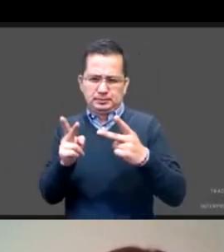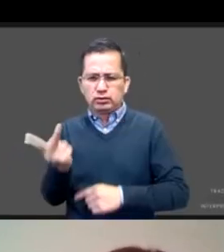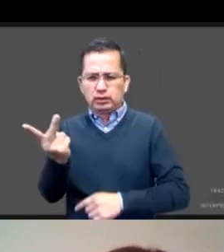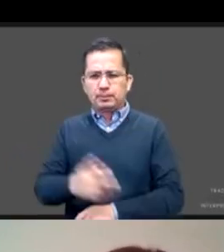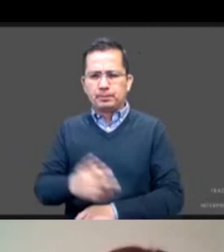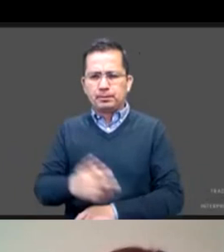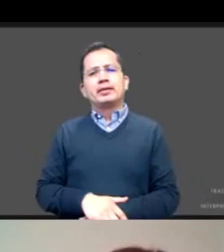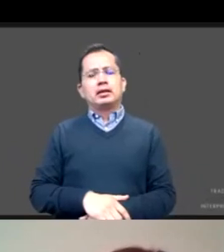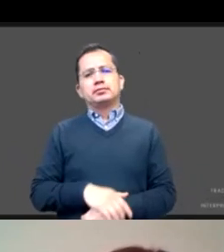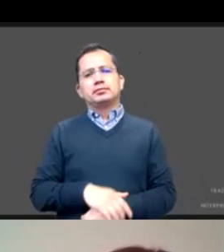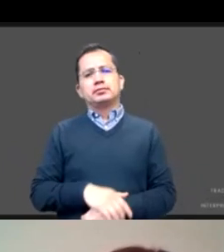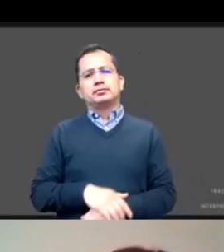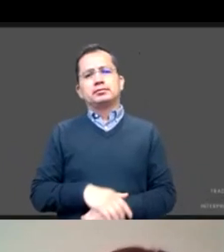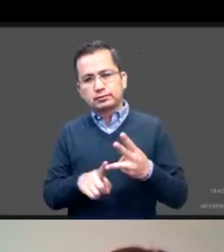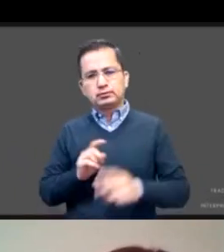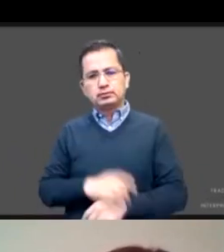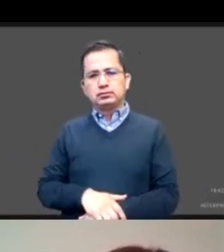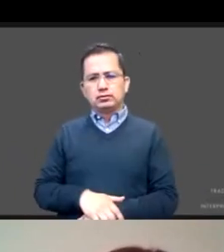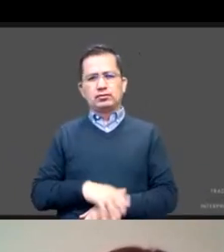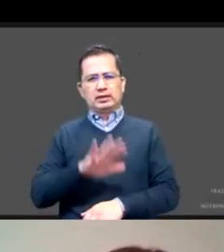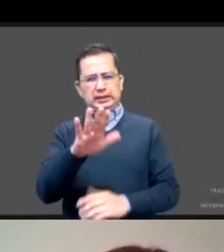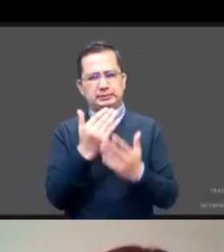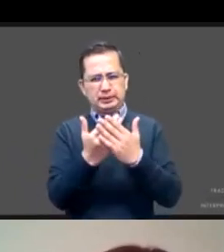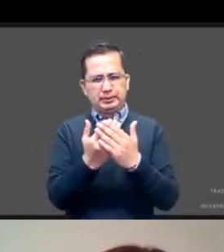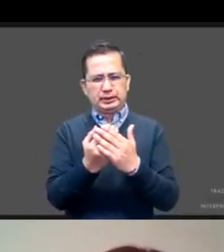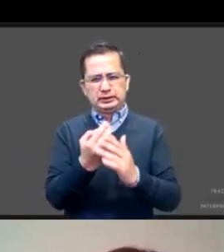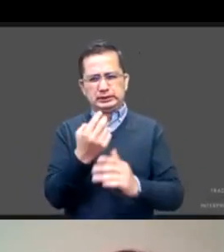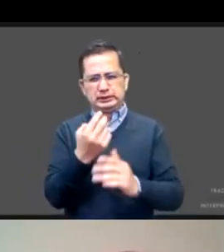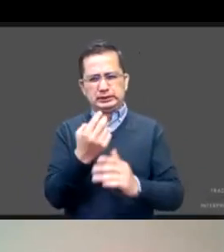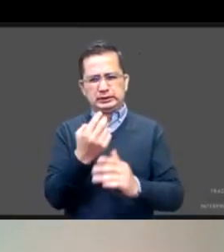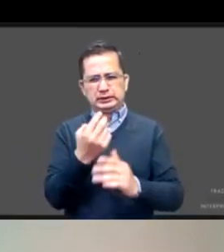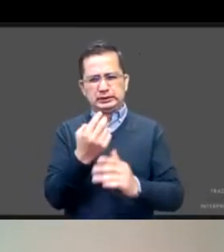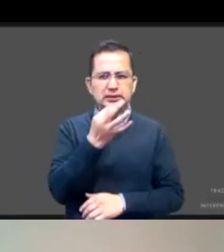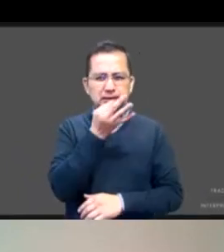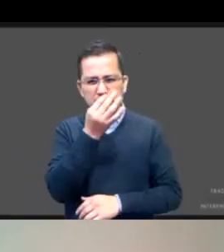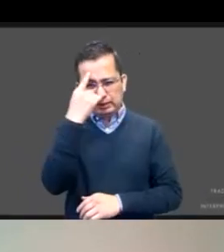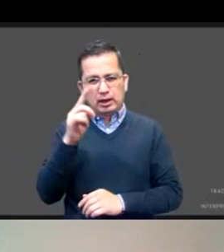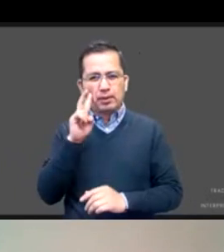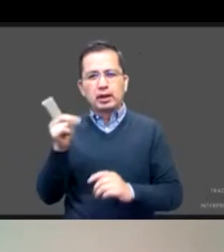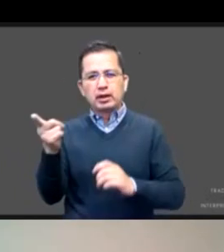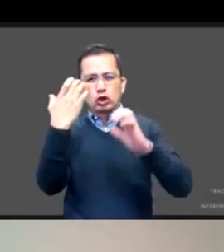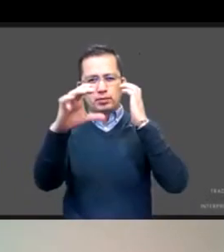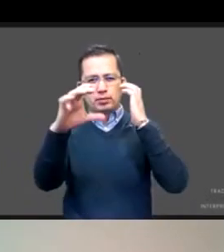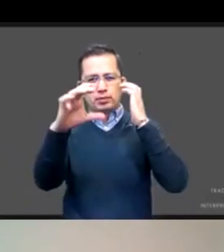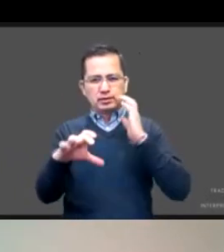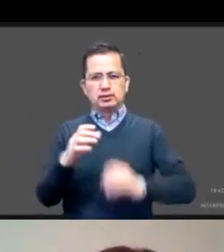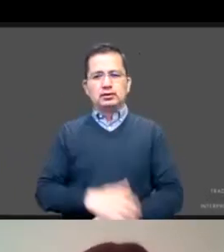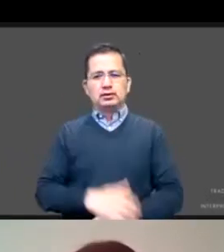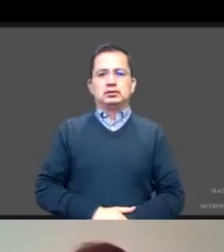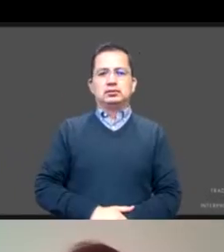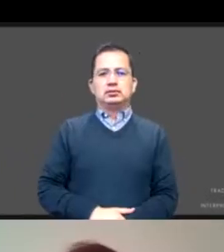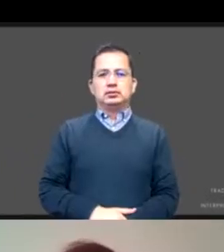retos que se van colocando. Permítanme dos segundos para checar las preguntas del chat, pero siempre